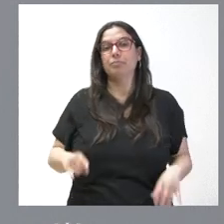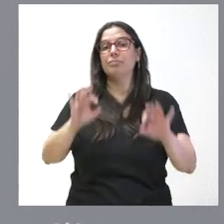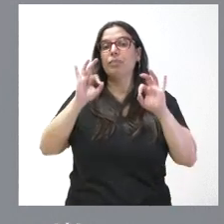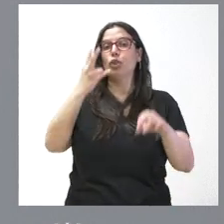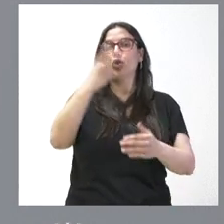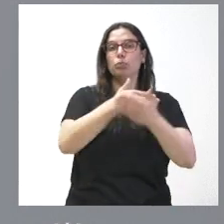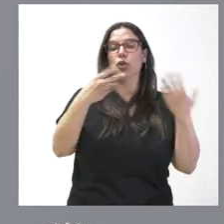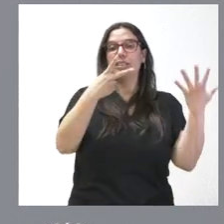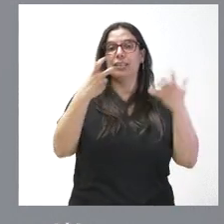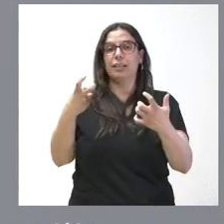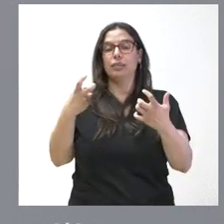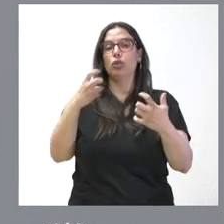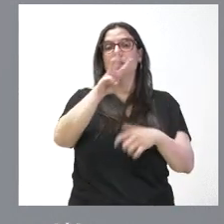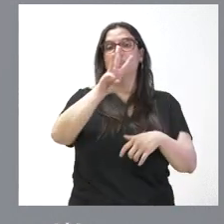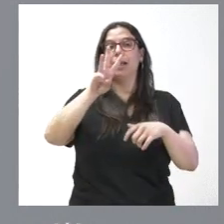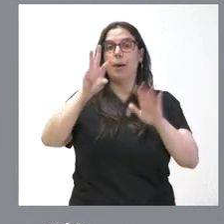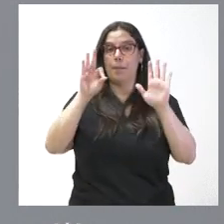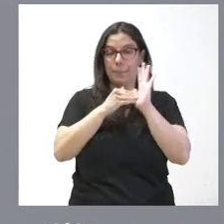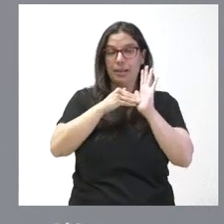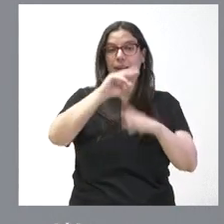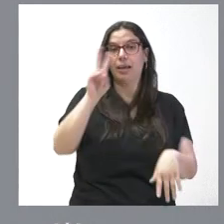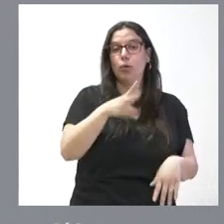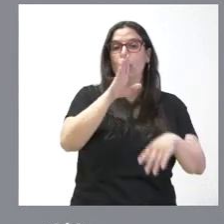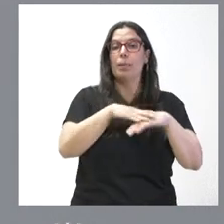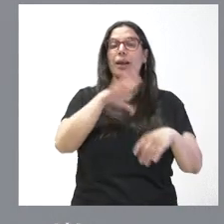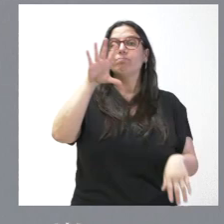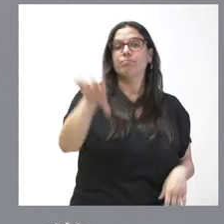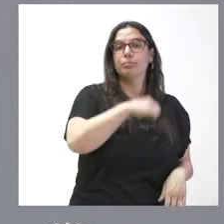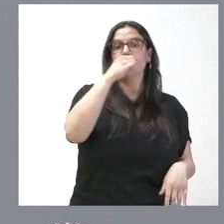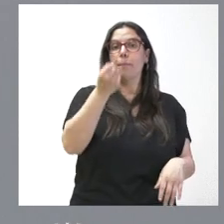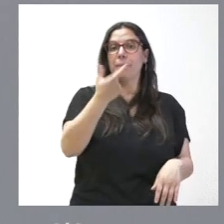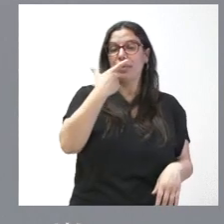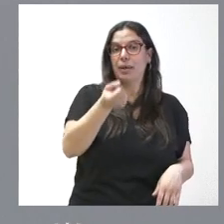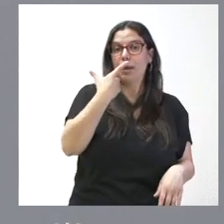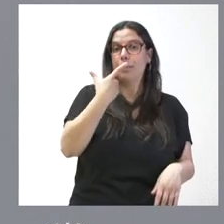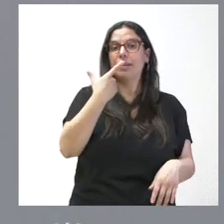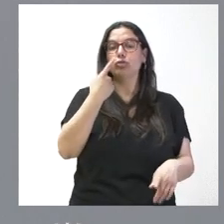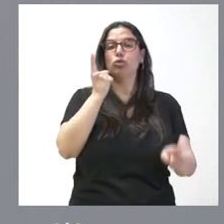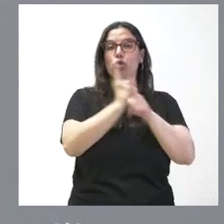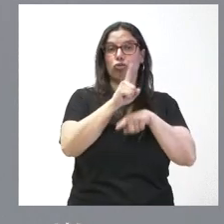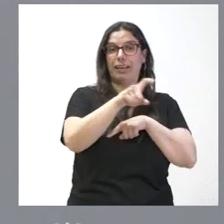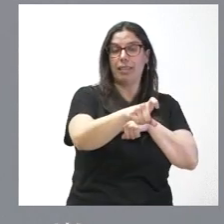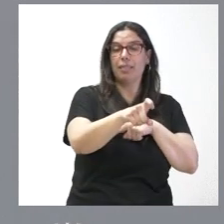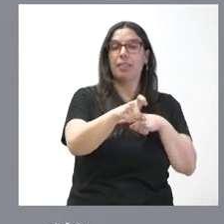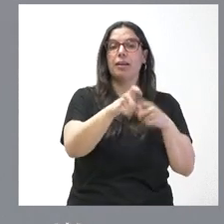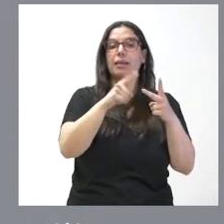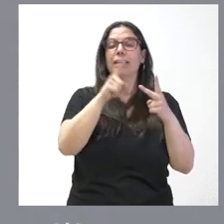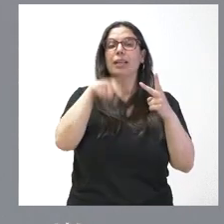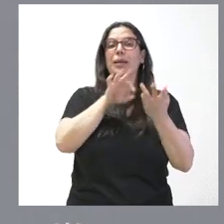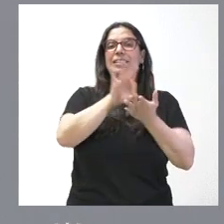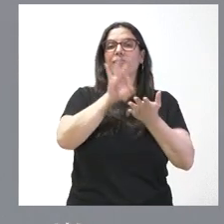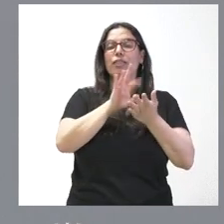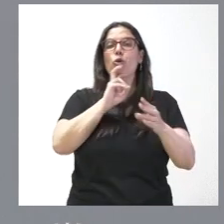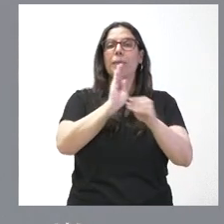2.730.000 euros para un suministro de medicamentos anticancerígenos y para el servicio de